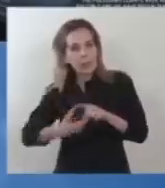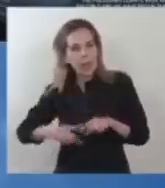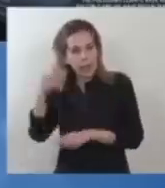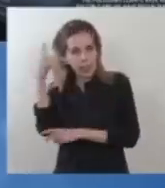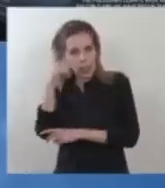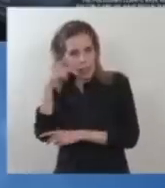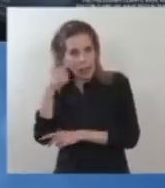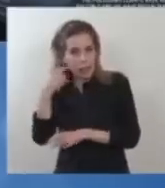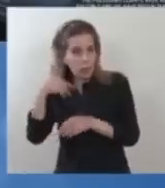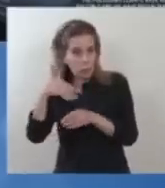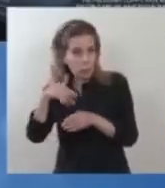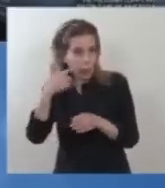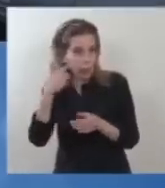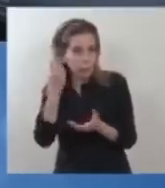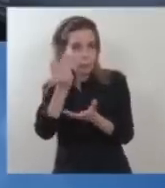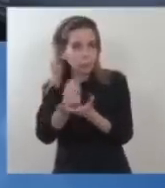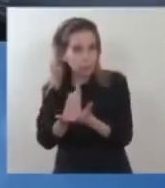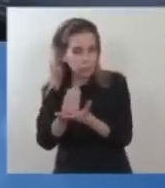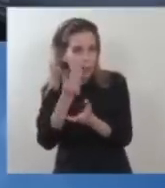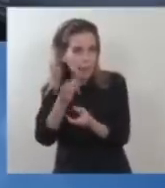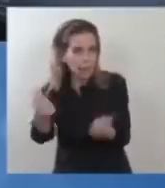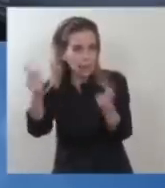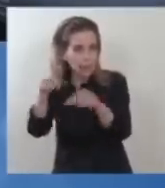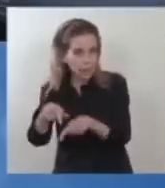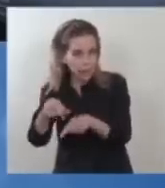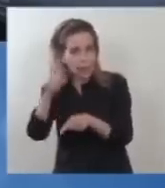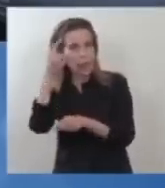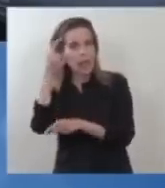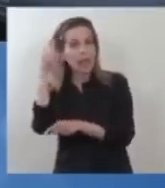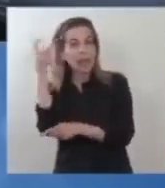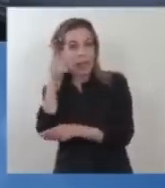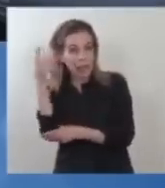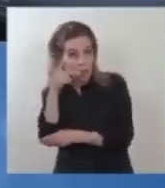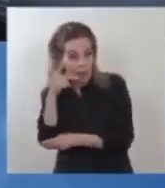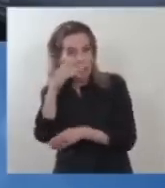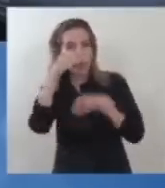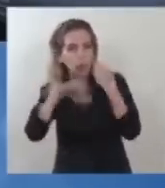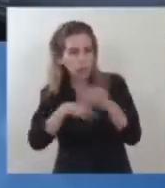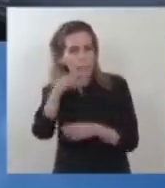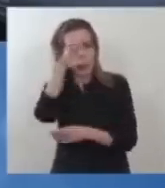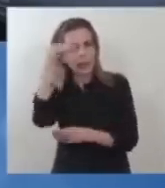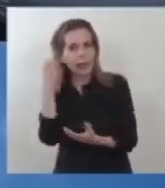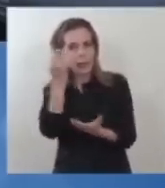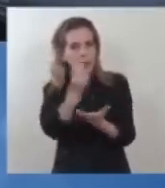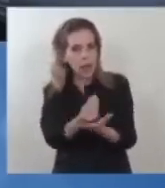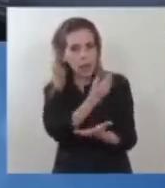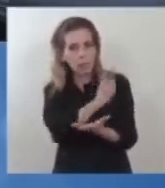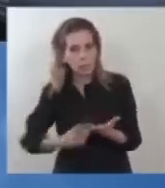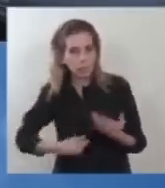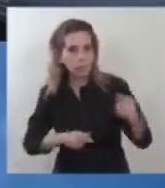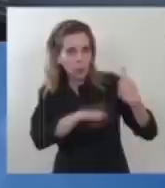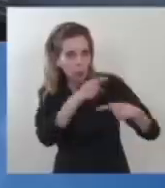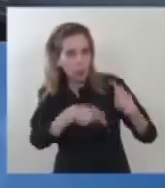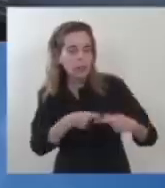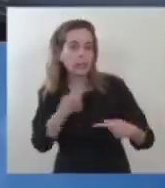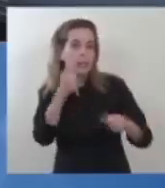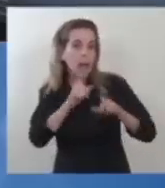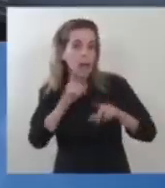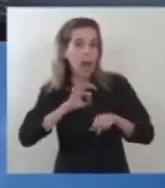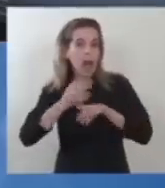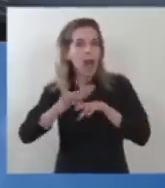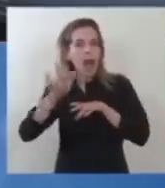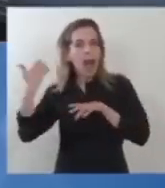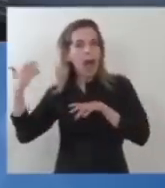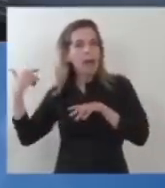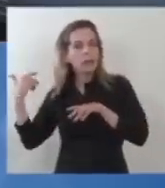mandato, el mandato de Néstor. Y después lo siguió Cristina y hace un par de años tuvimos